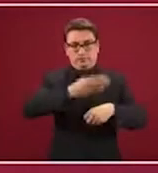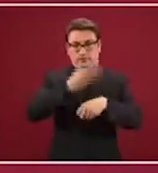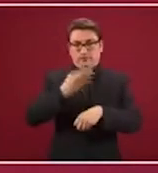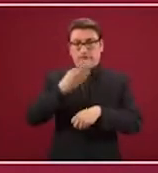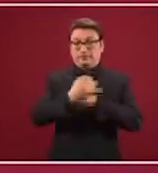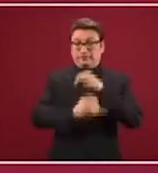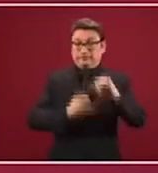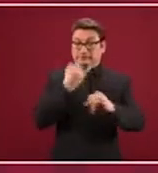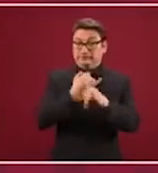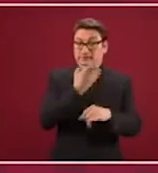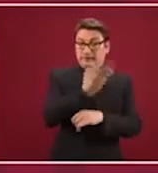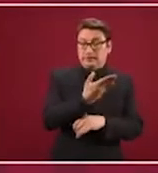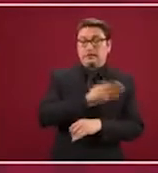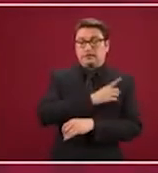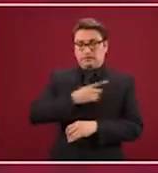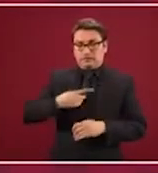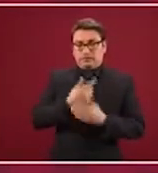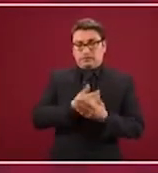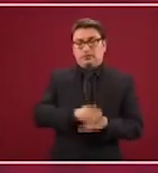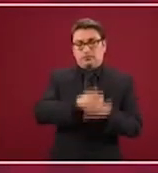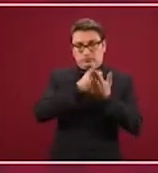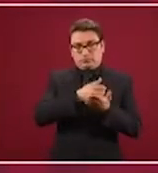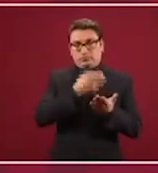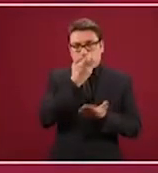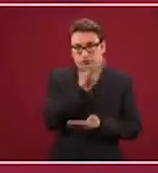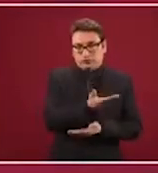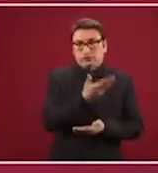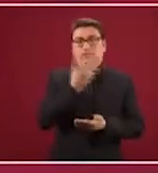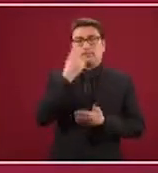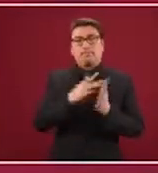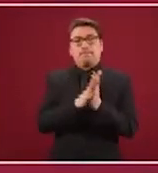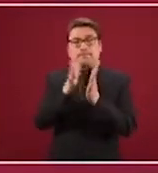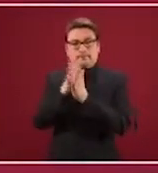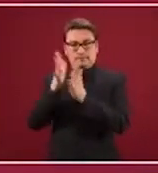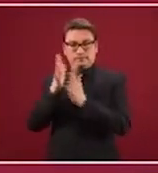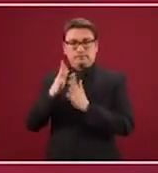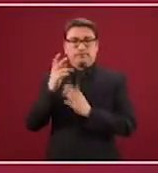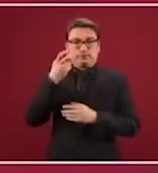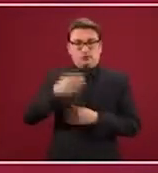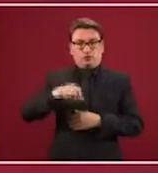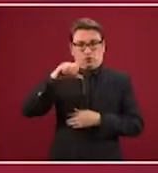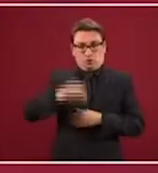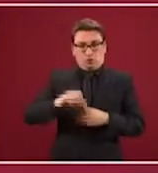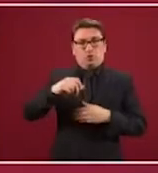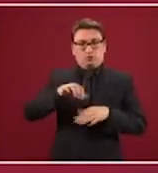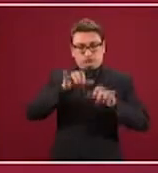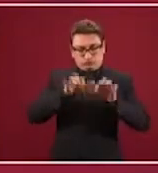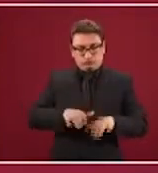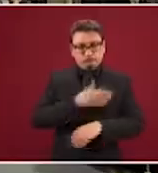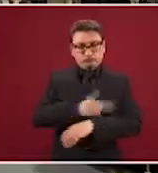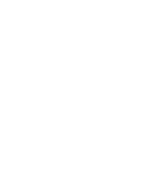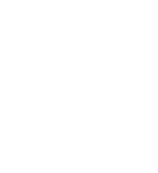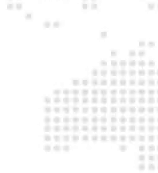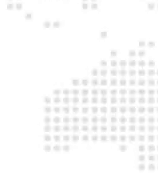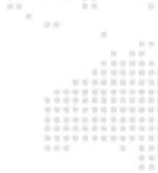su intermediación y su participación y tratamos de que el día de hoy se abra el proceso correspondiente.